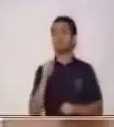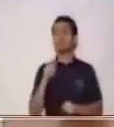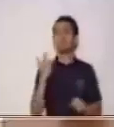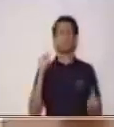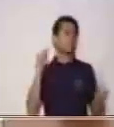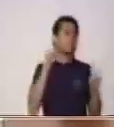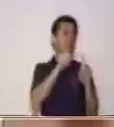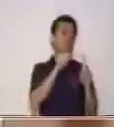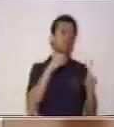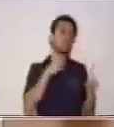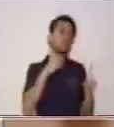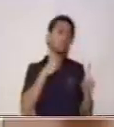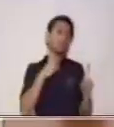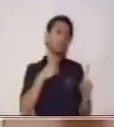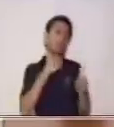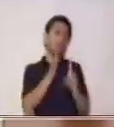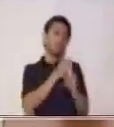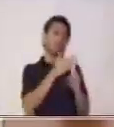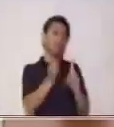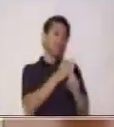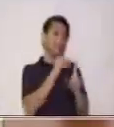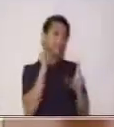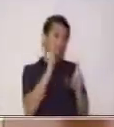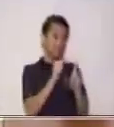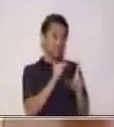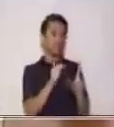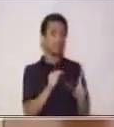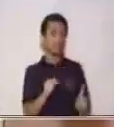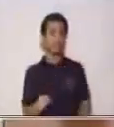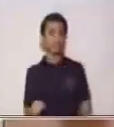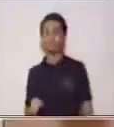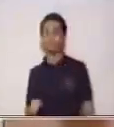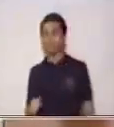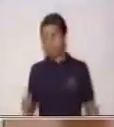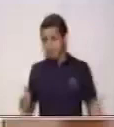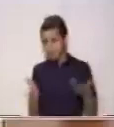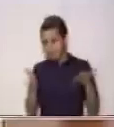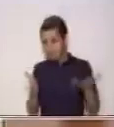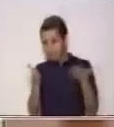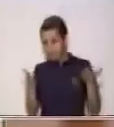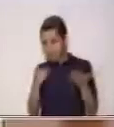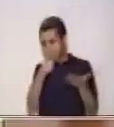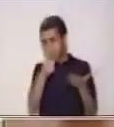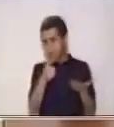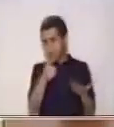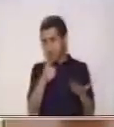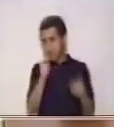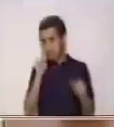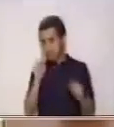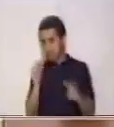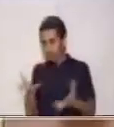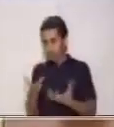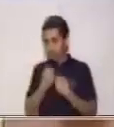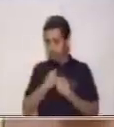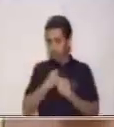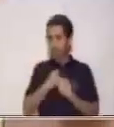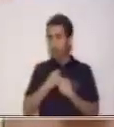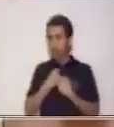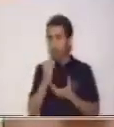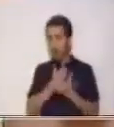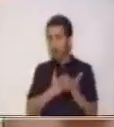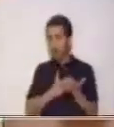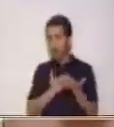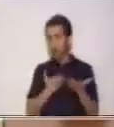finalidad es convencernos. ¿Sí? Incitar a adquirir algún servicio